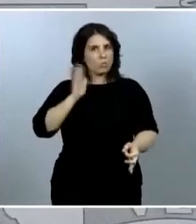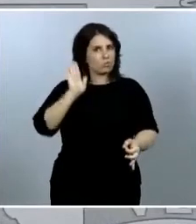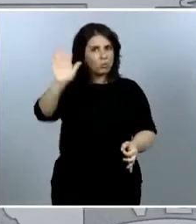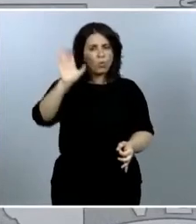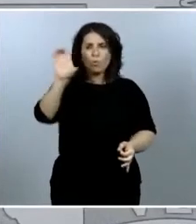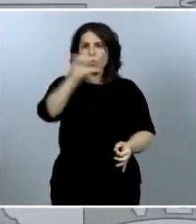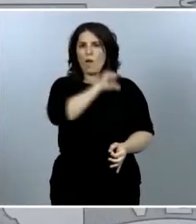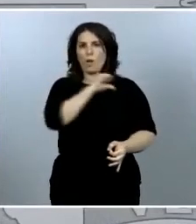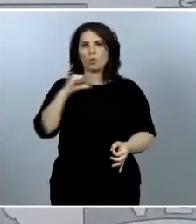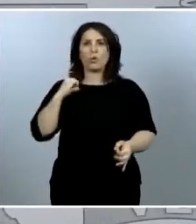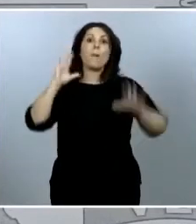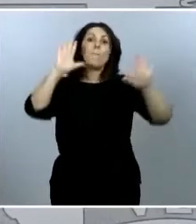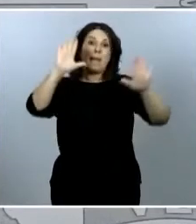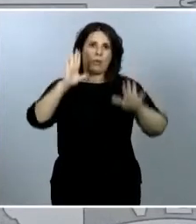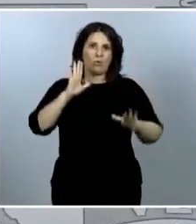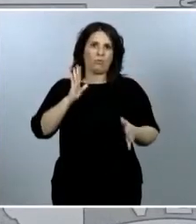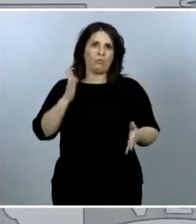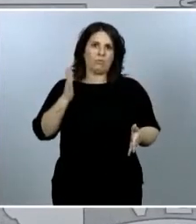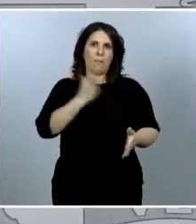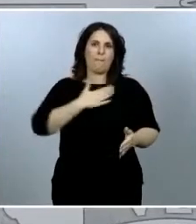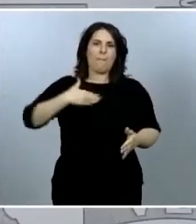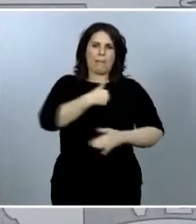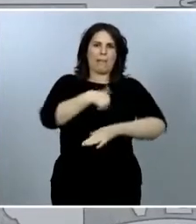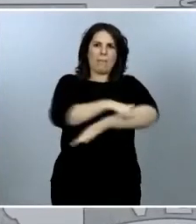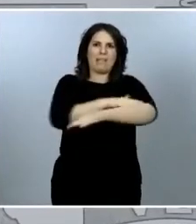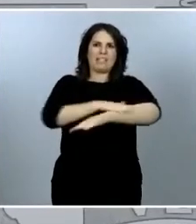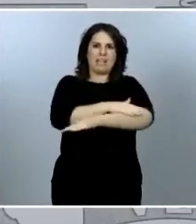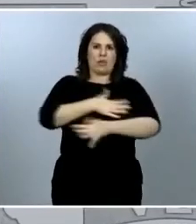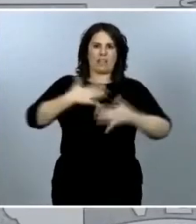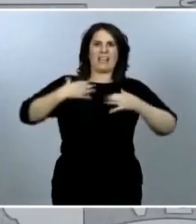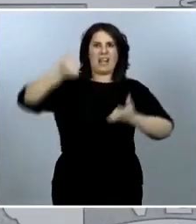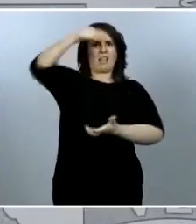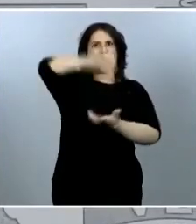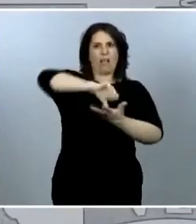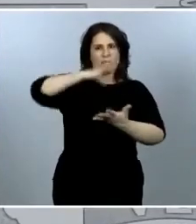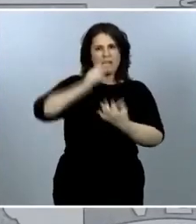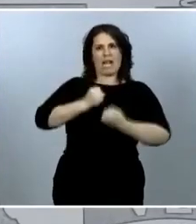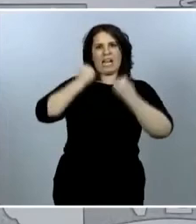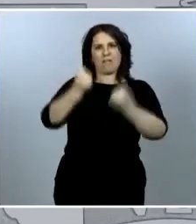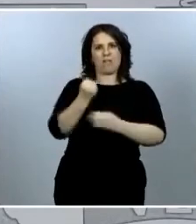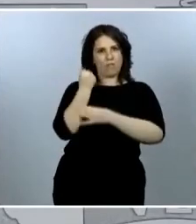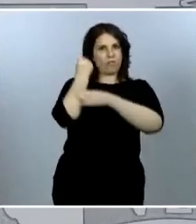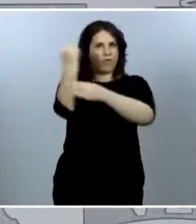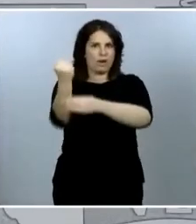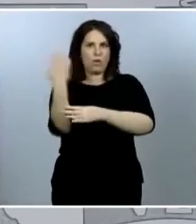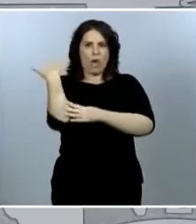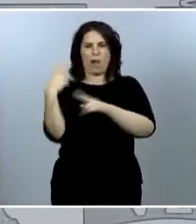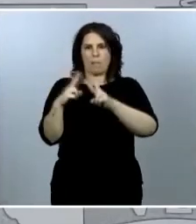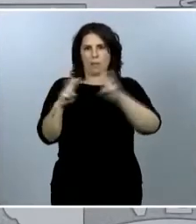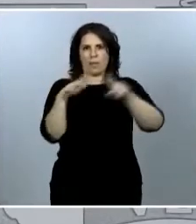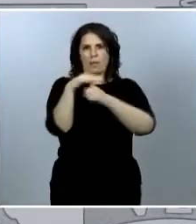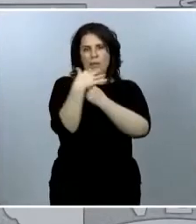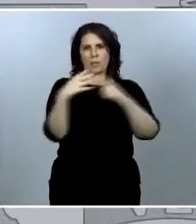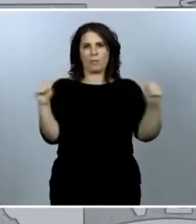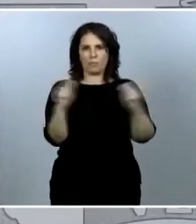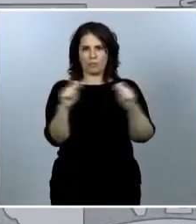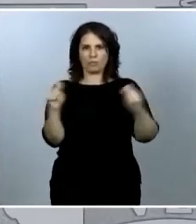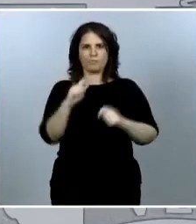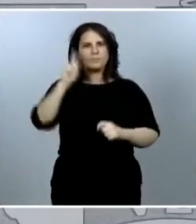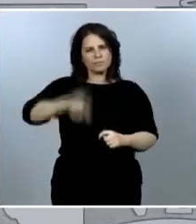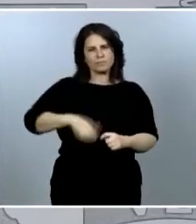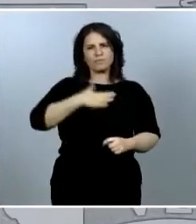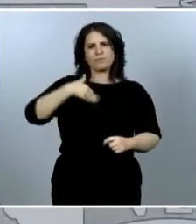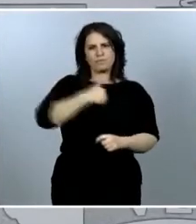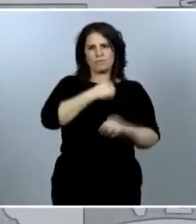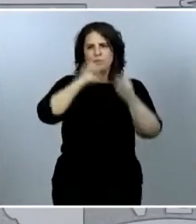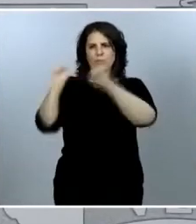lógicamente, el papel del Ministerio de Sanidad y en los primeros estados de alarma el papel también del Ministerio de Defensa, del Ministerio